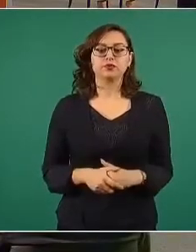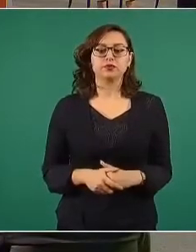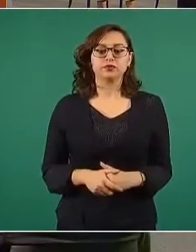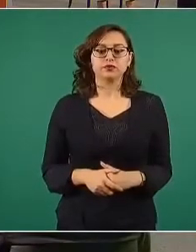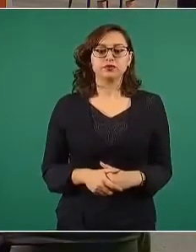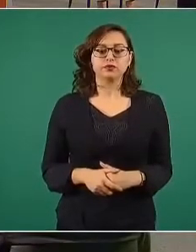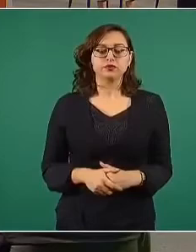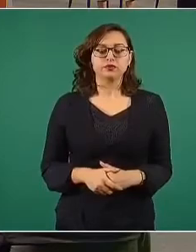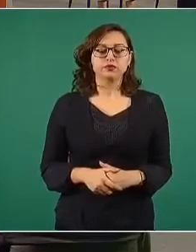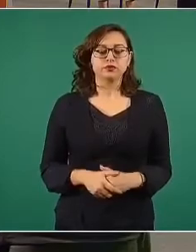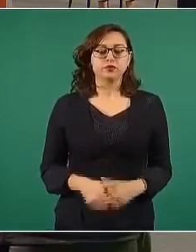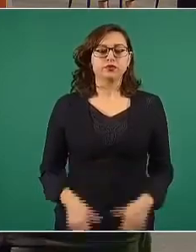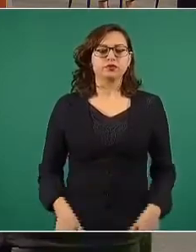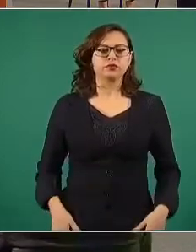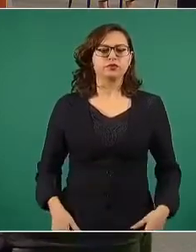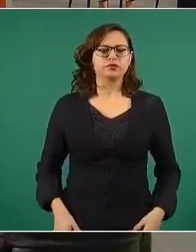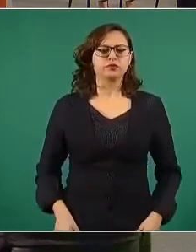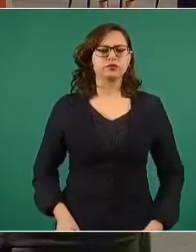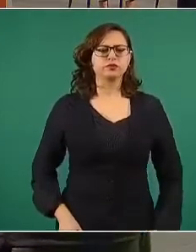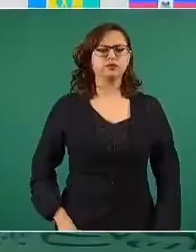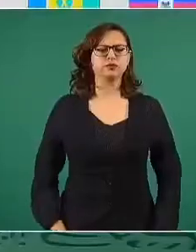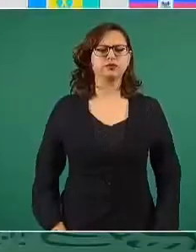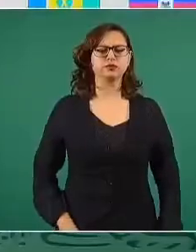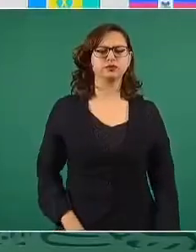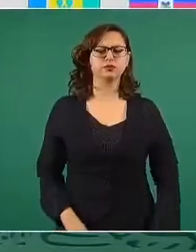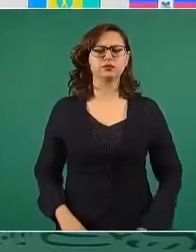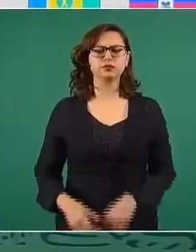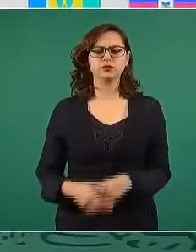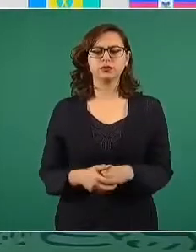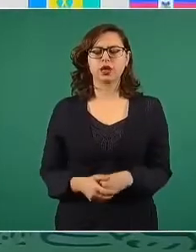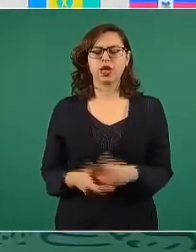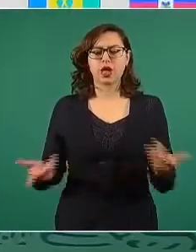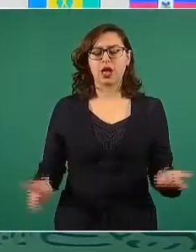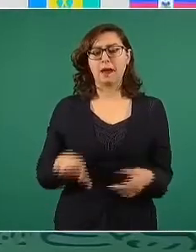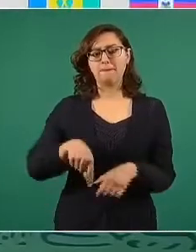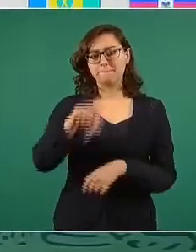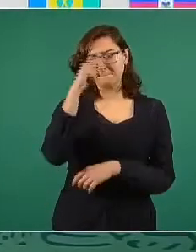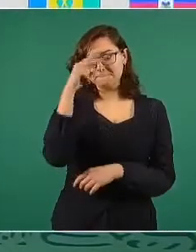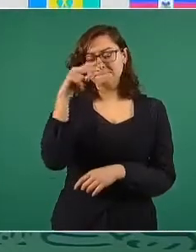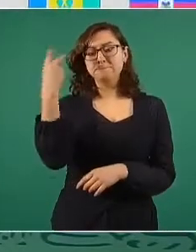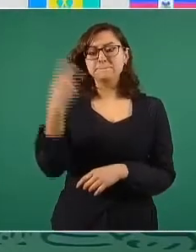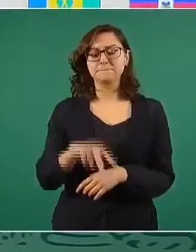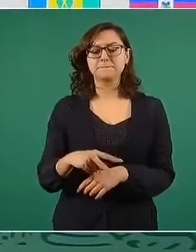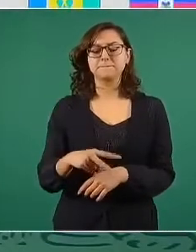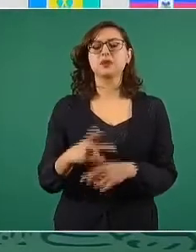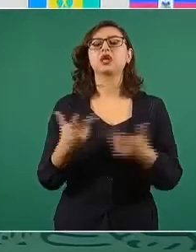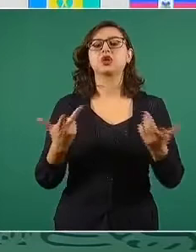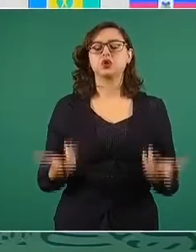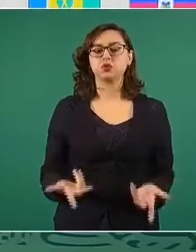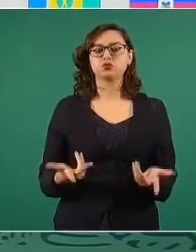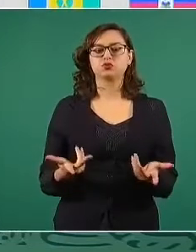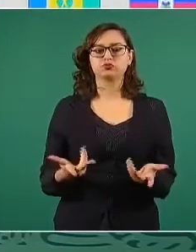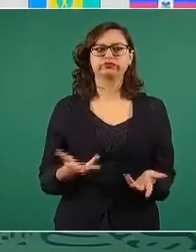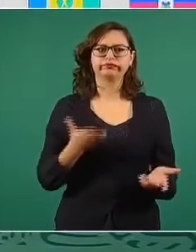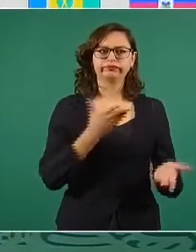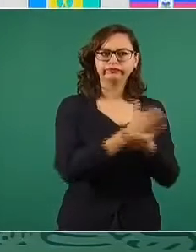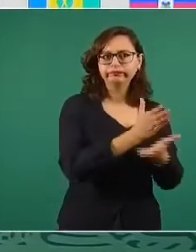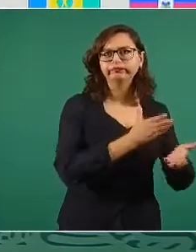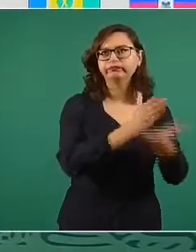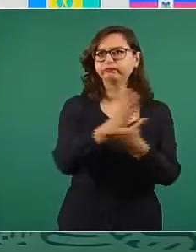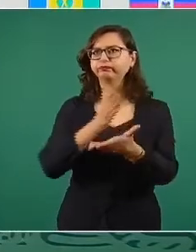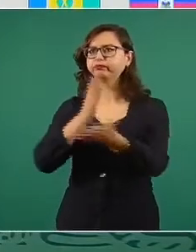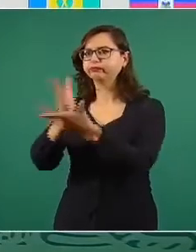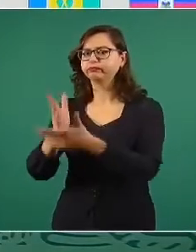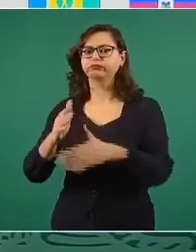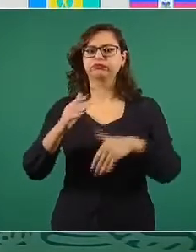Informar que nosotros hemos sido, México ha sido por instrucciones del presidente, un actor principal para exigir cooperación,